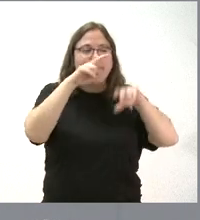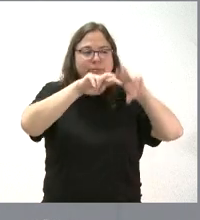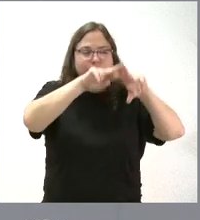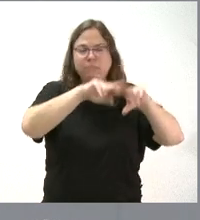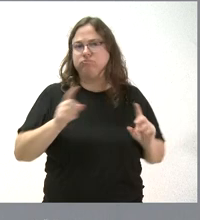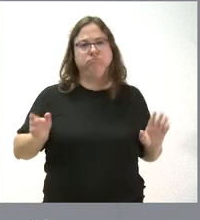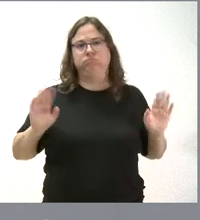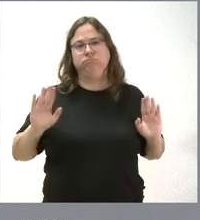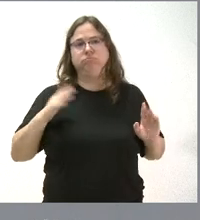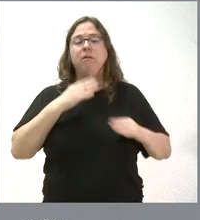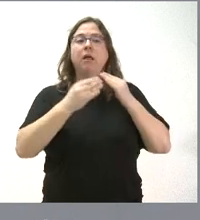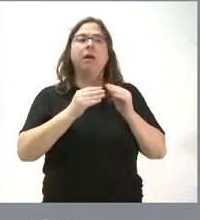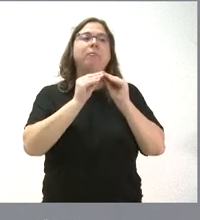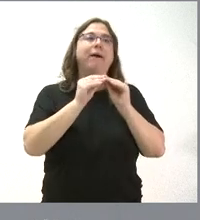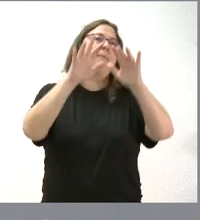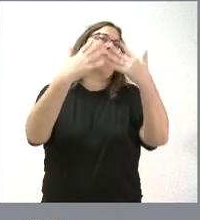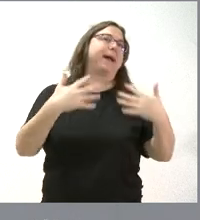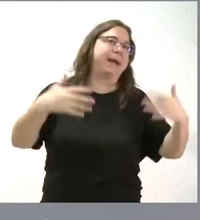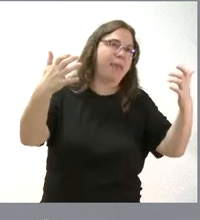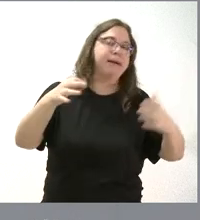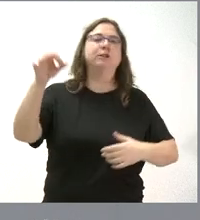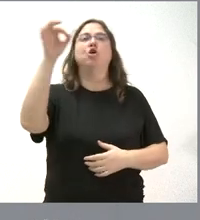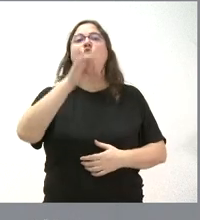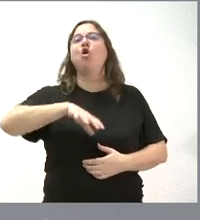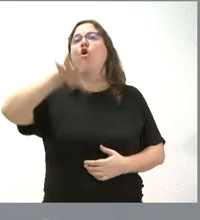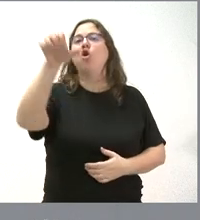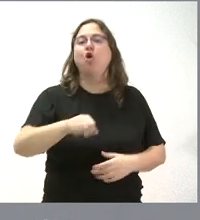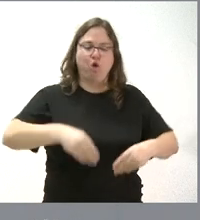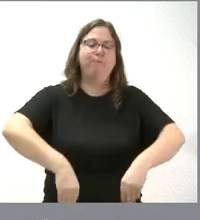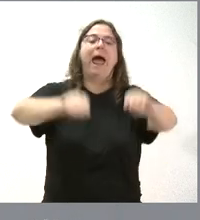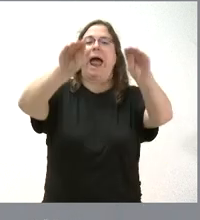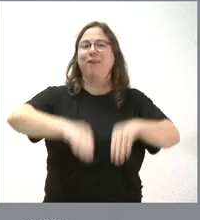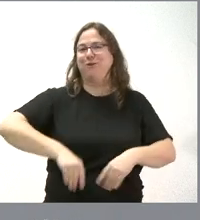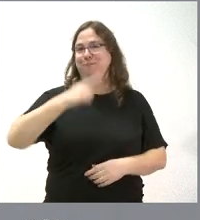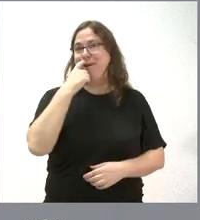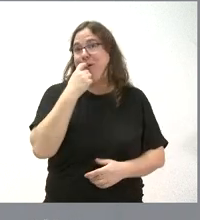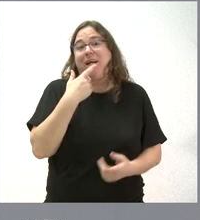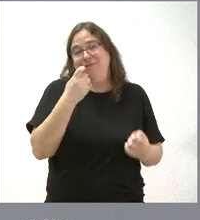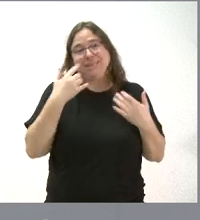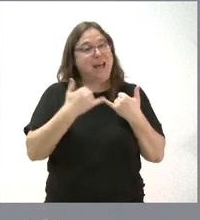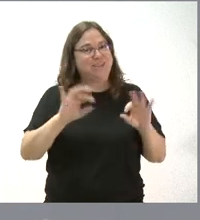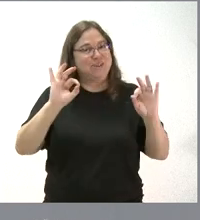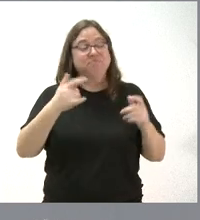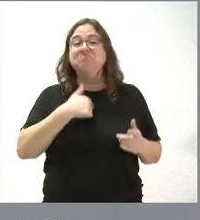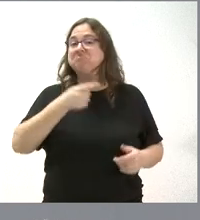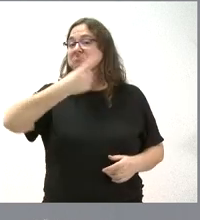precisamente si esto es para instalación de las gradas, para la compra de la alfombra roja, que es precisa para ese tipo de actos. Nosotros lo que sí decimos es que